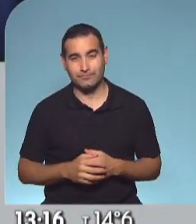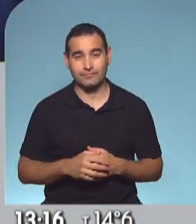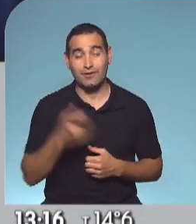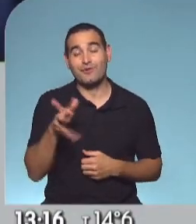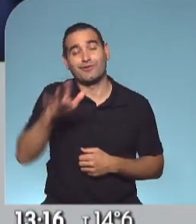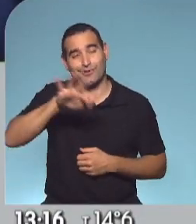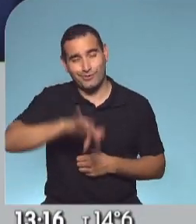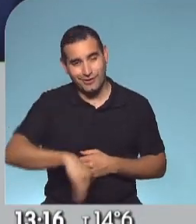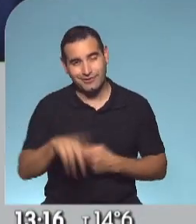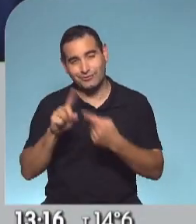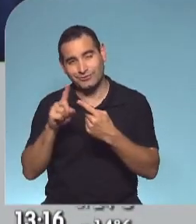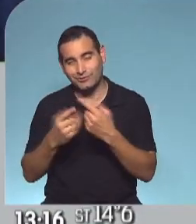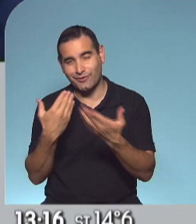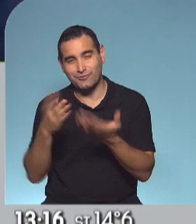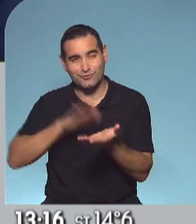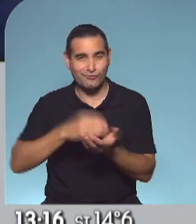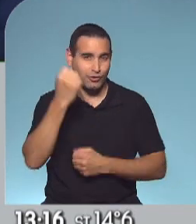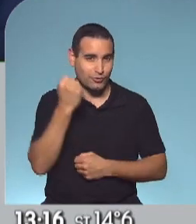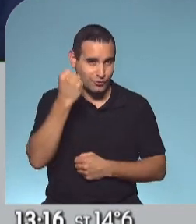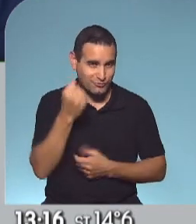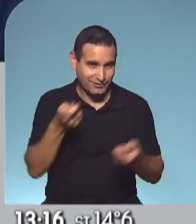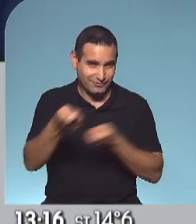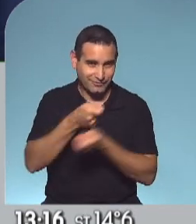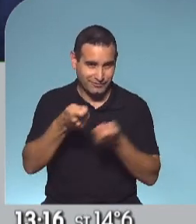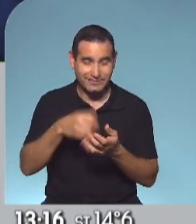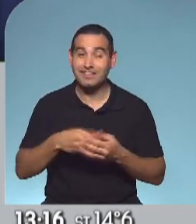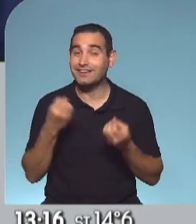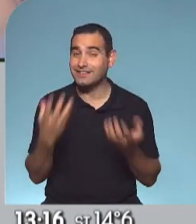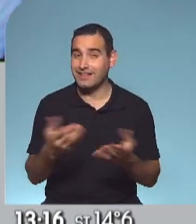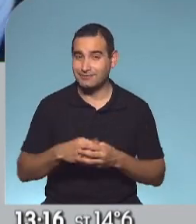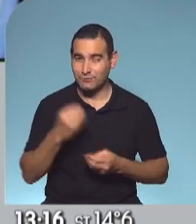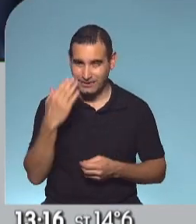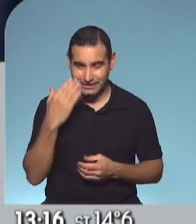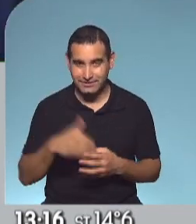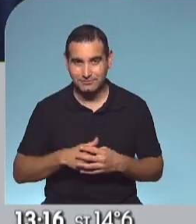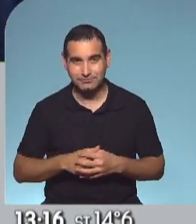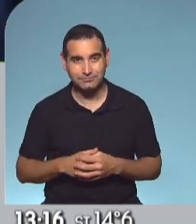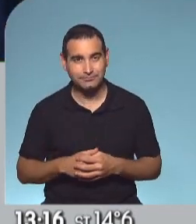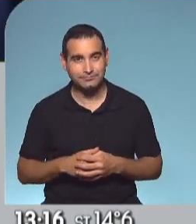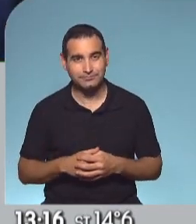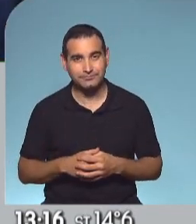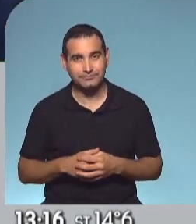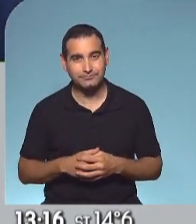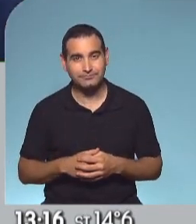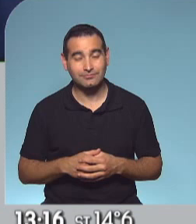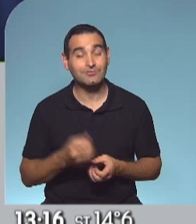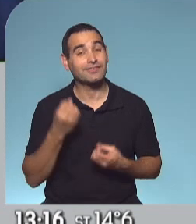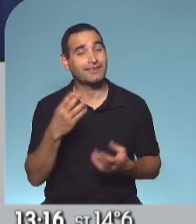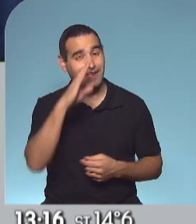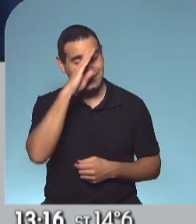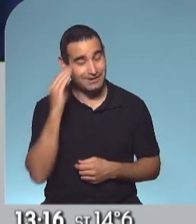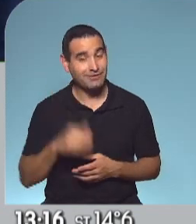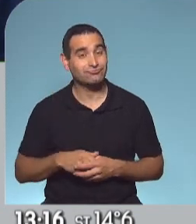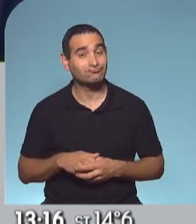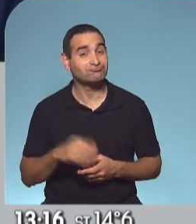todos los días hablamos de los temas económicos y financieros. ¿Qué tal, Raúl? ¿Cómo estás? Buenas tardes. ¿Qué tal? ¿Cómo te va, Silvia?